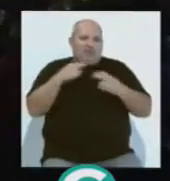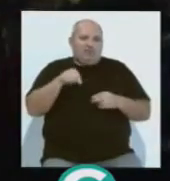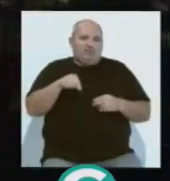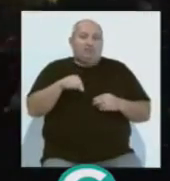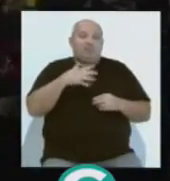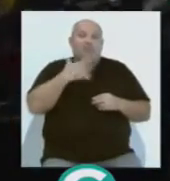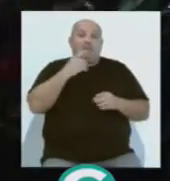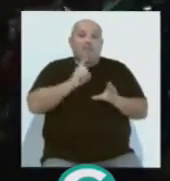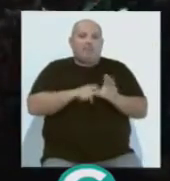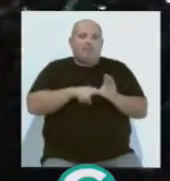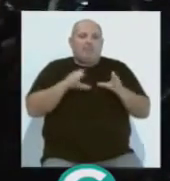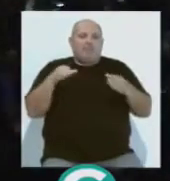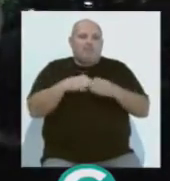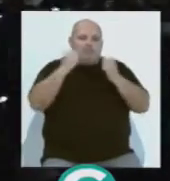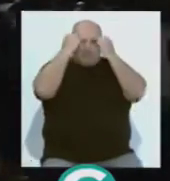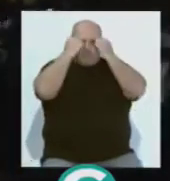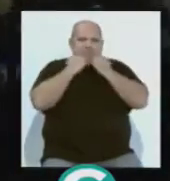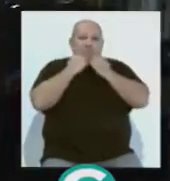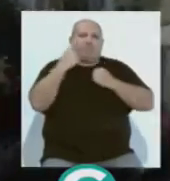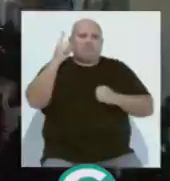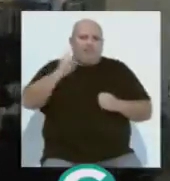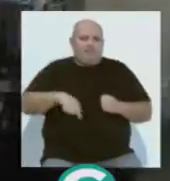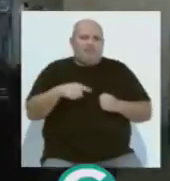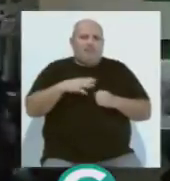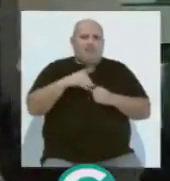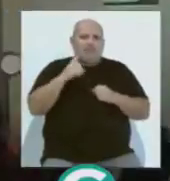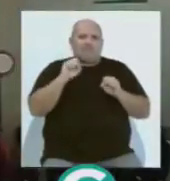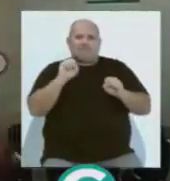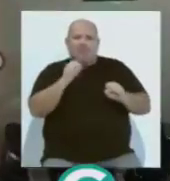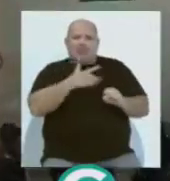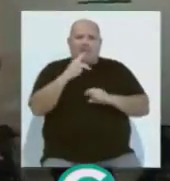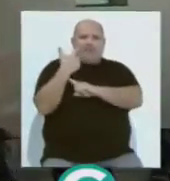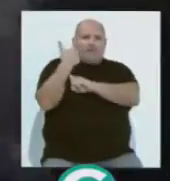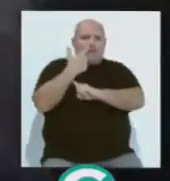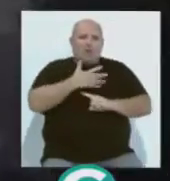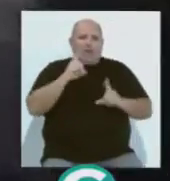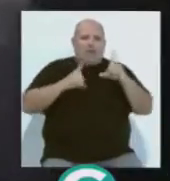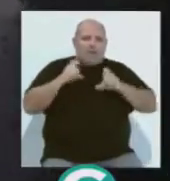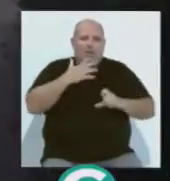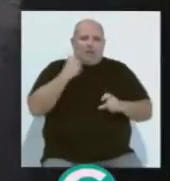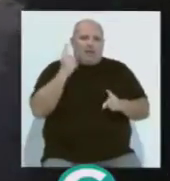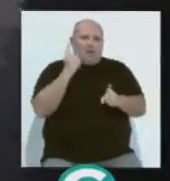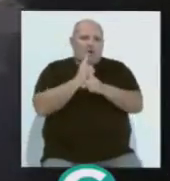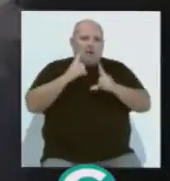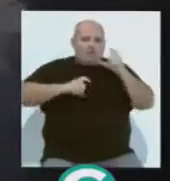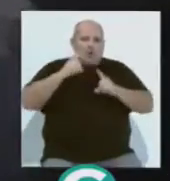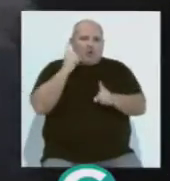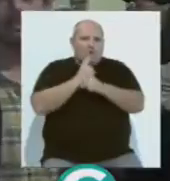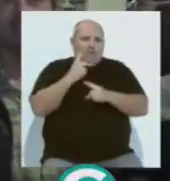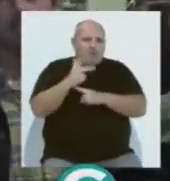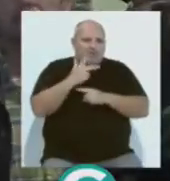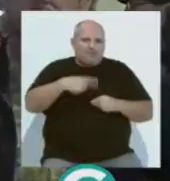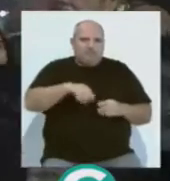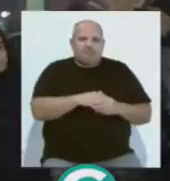y en la que participaba un grupo de encapuchados que intentó dificultar el trabajo de los medios de comunicación a los que agredieron ya desde el inicio de la